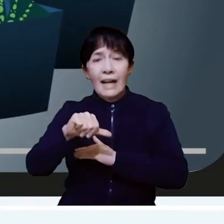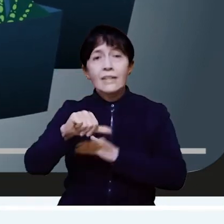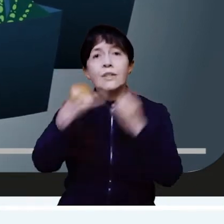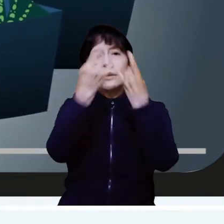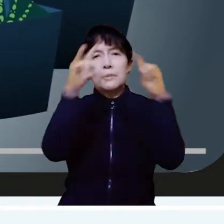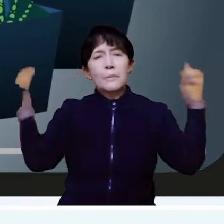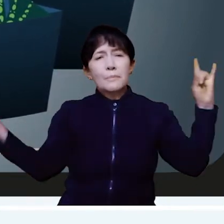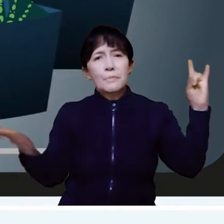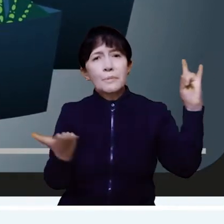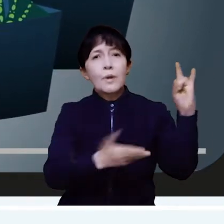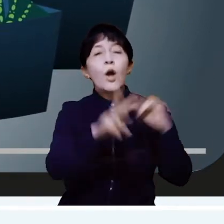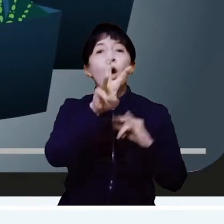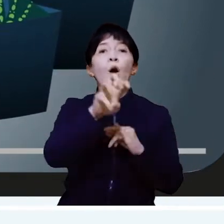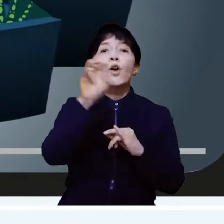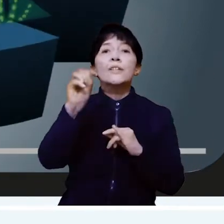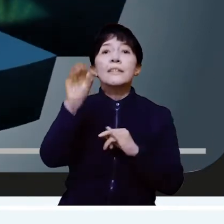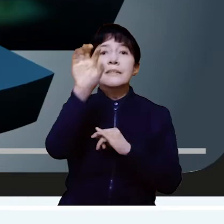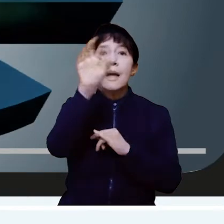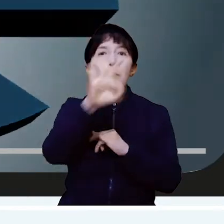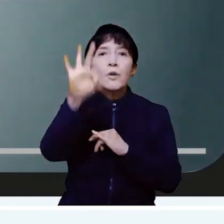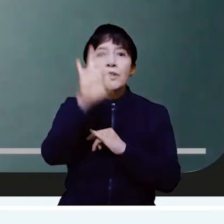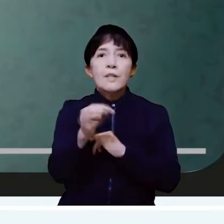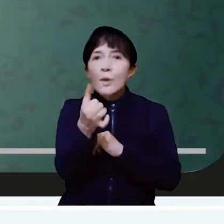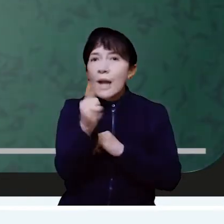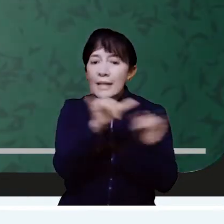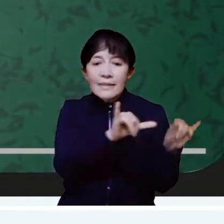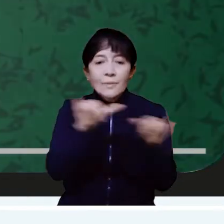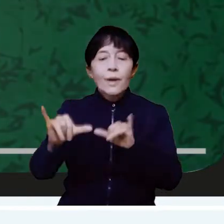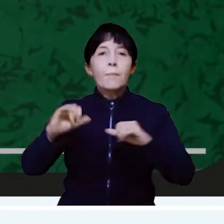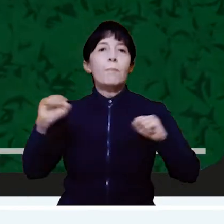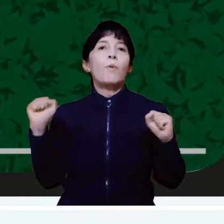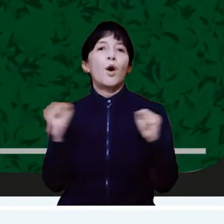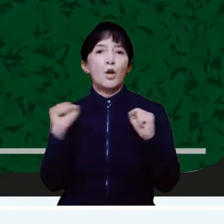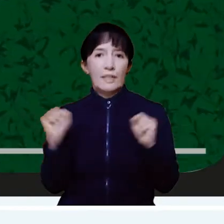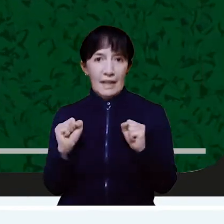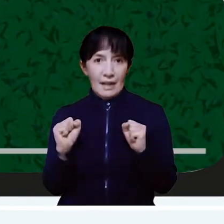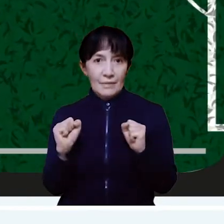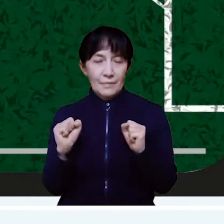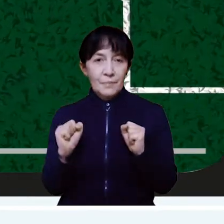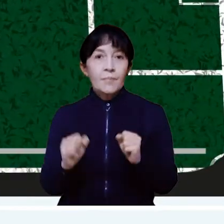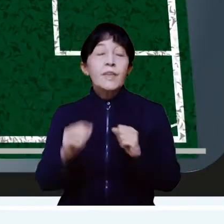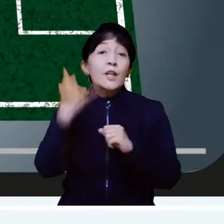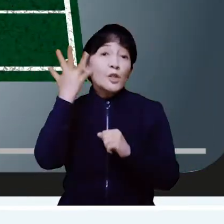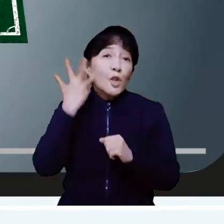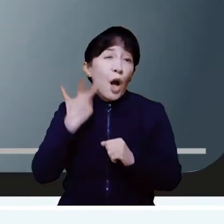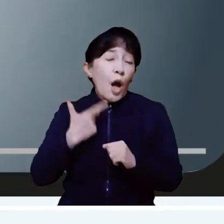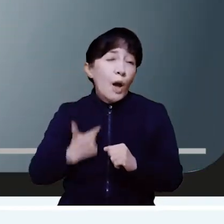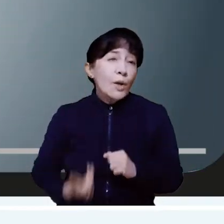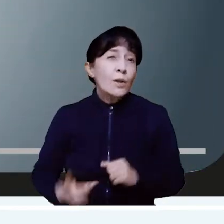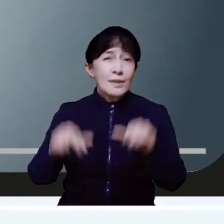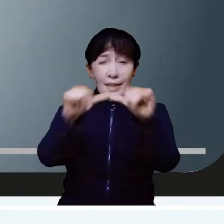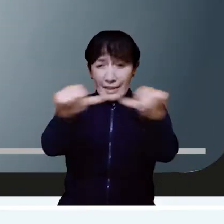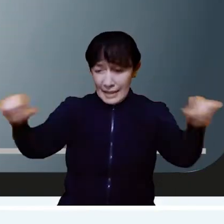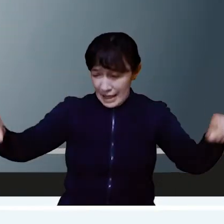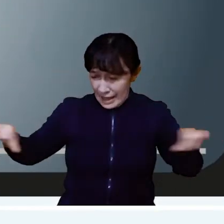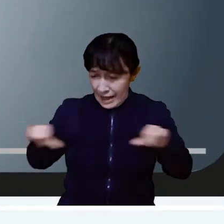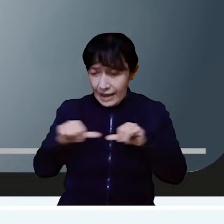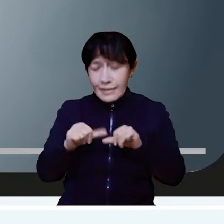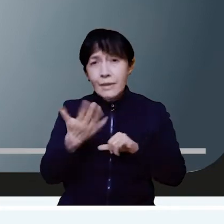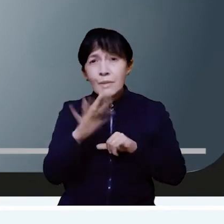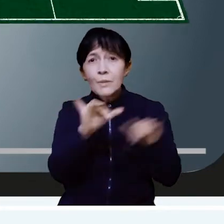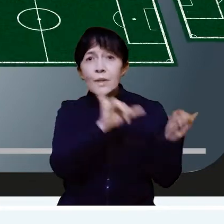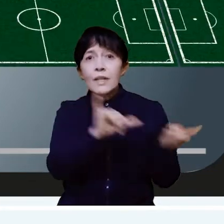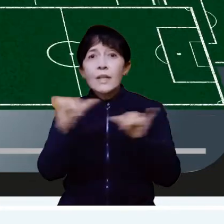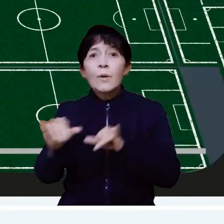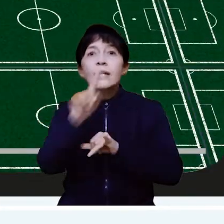casi un 80% del área de Bogotá. Diariamente, se tala una zona similar al tamaño de 140 canchas